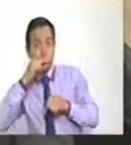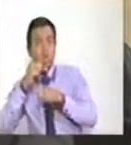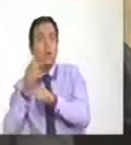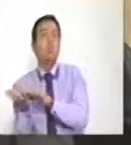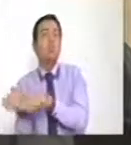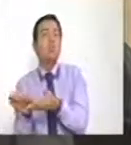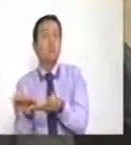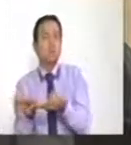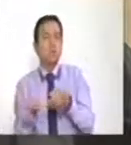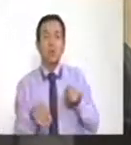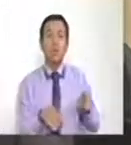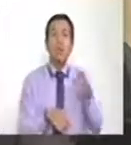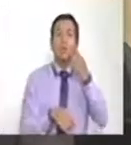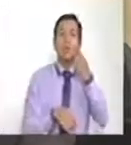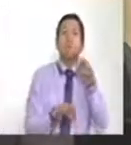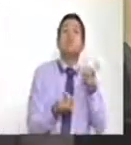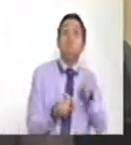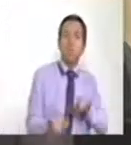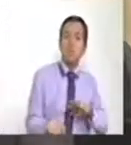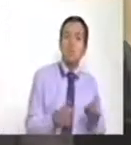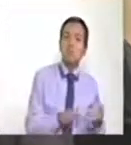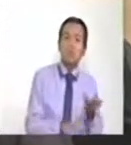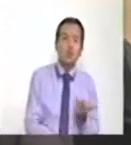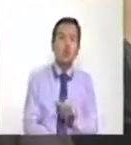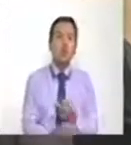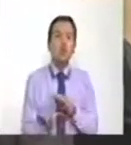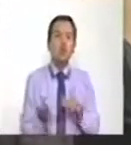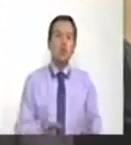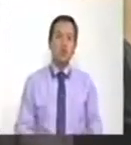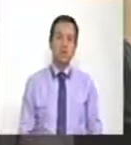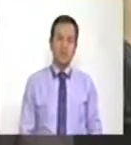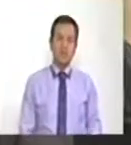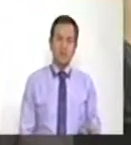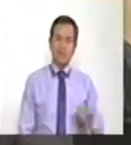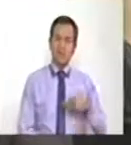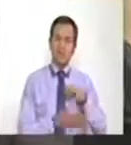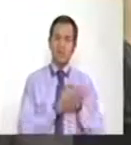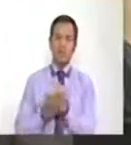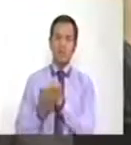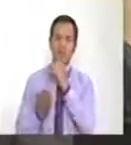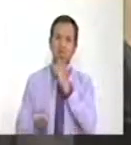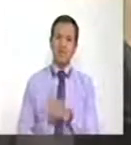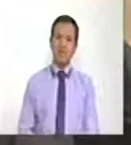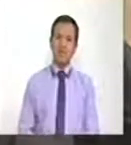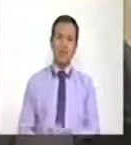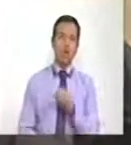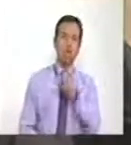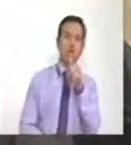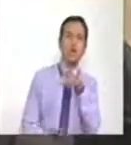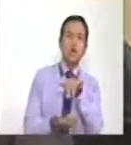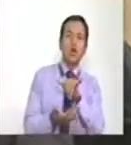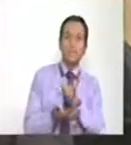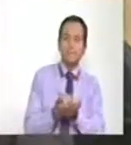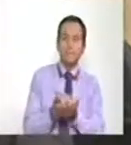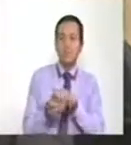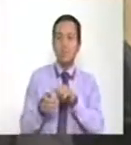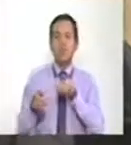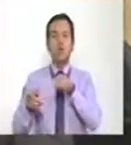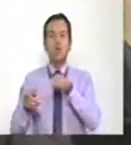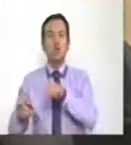¿Por qué no hubo solidaridad humanitaria con los desaparecidos de la FARC y sus familiares?